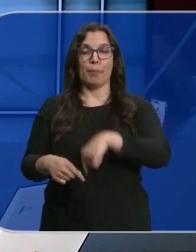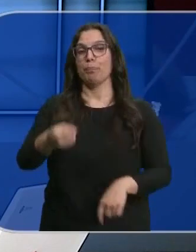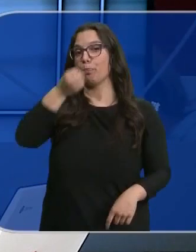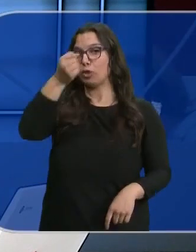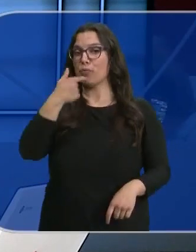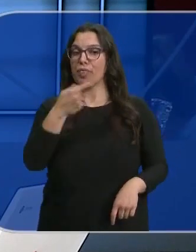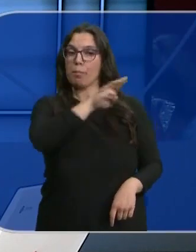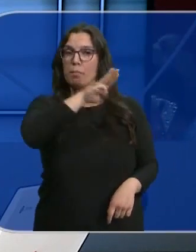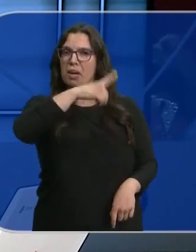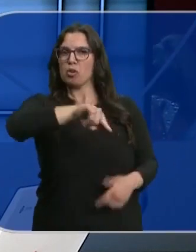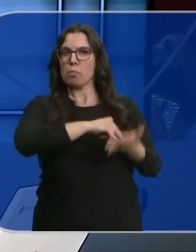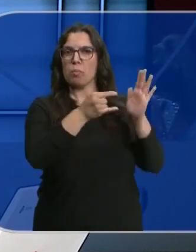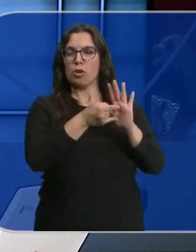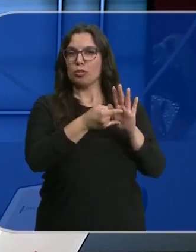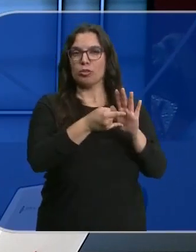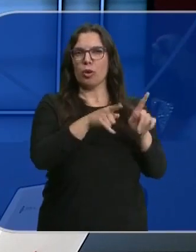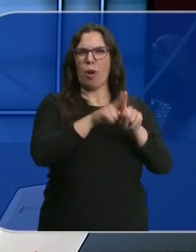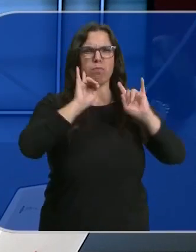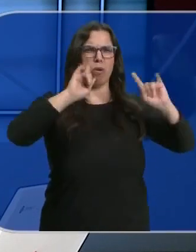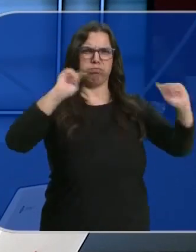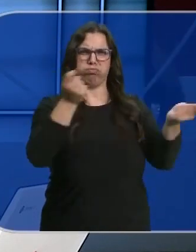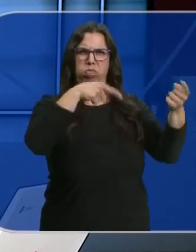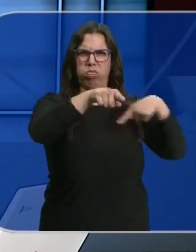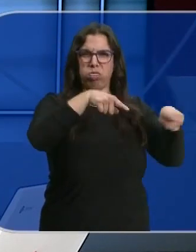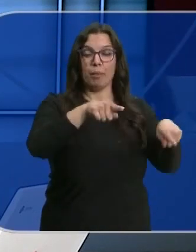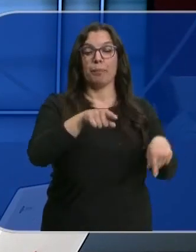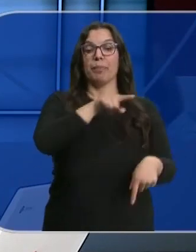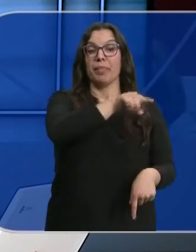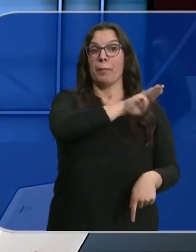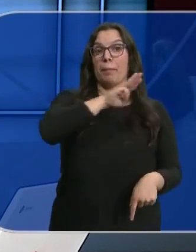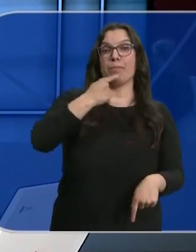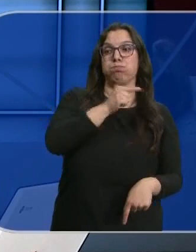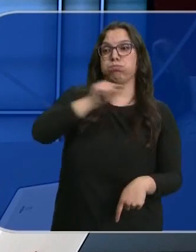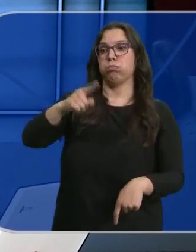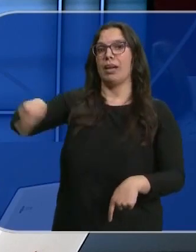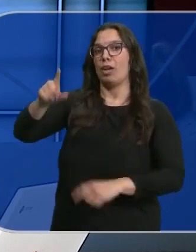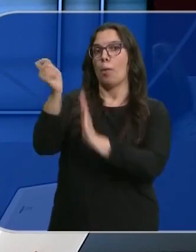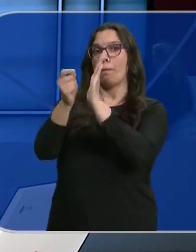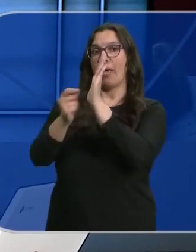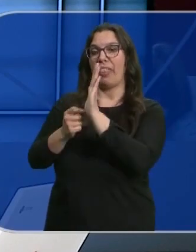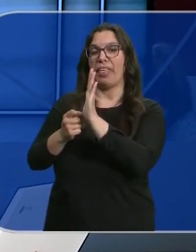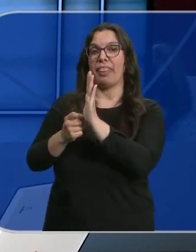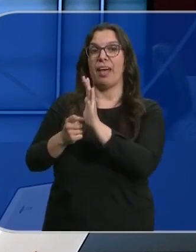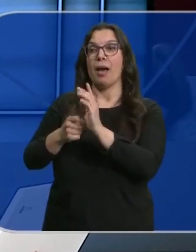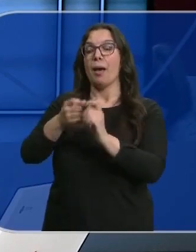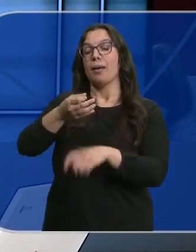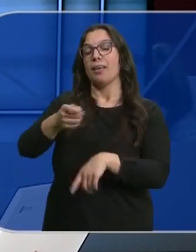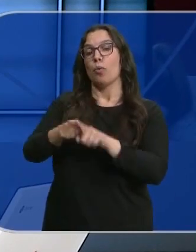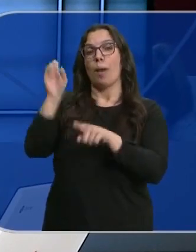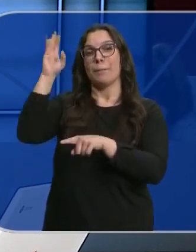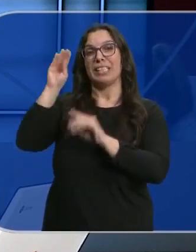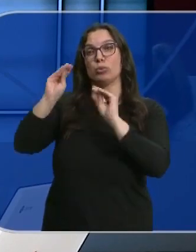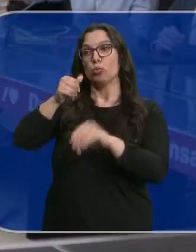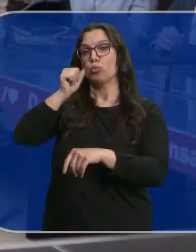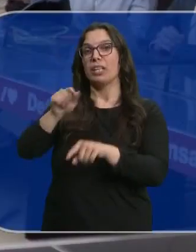PSOE acusa al PP de tener un proyecto imbuido por el ruido y los populares critican el bazar de medidas, que dice que son los mítines de Pedro Sánchez.